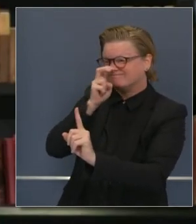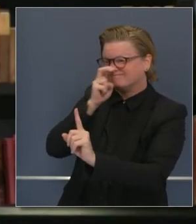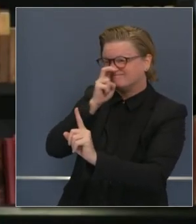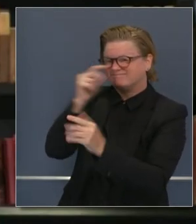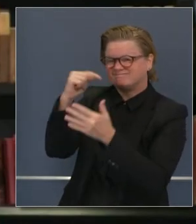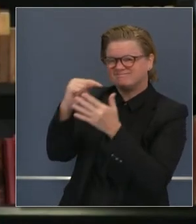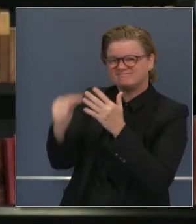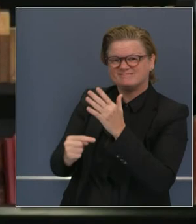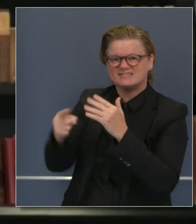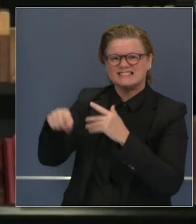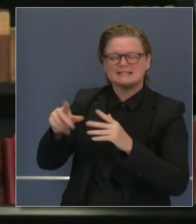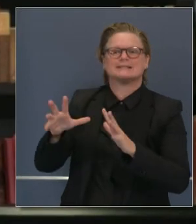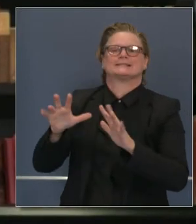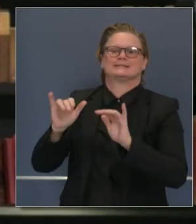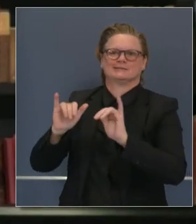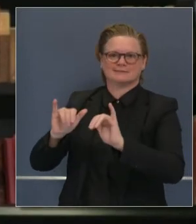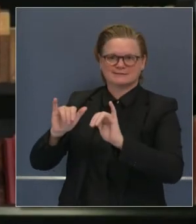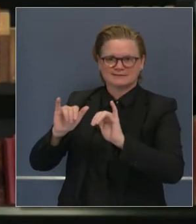entiendan por qué son necesarias.